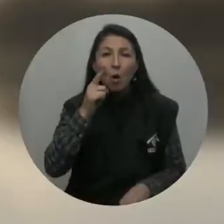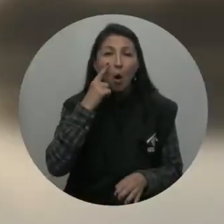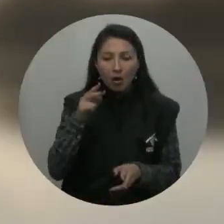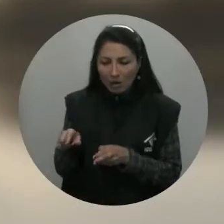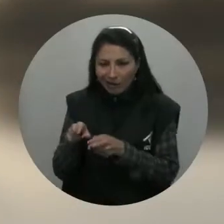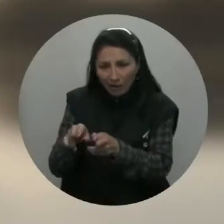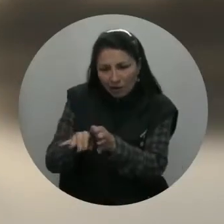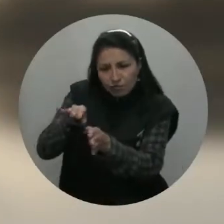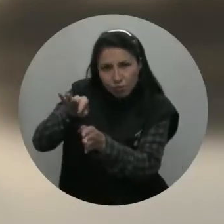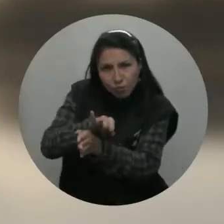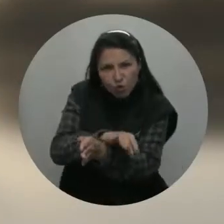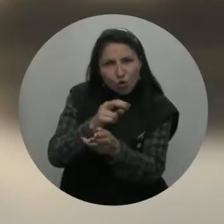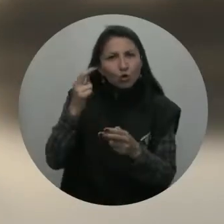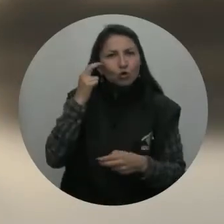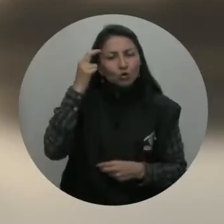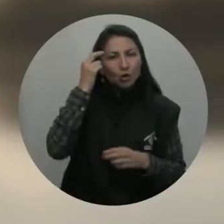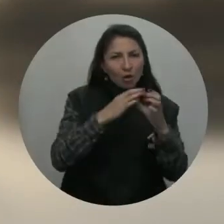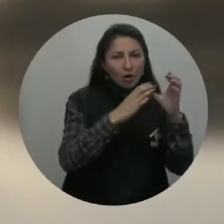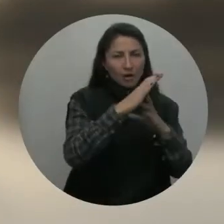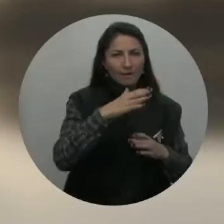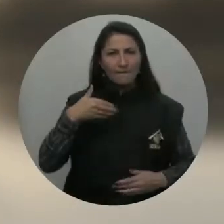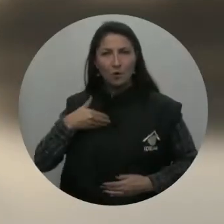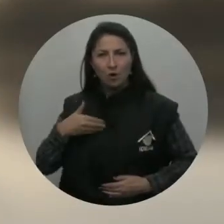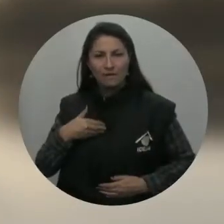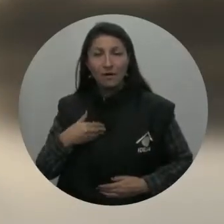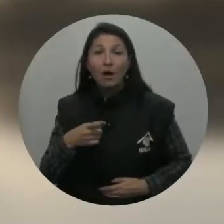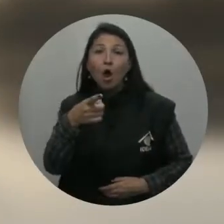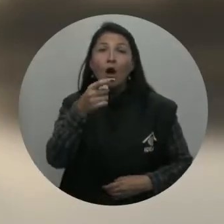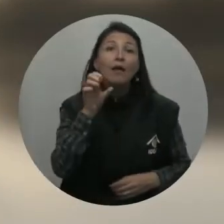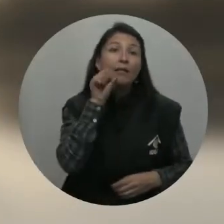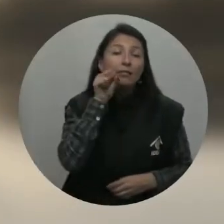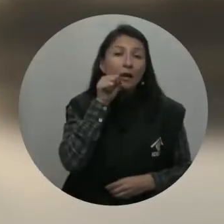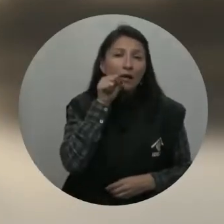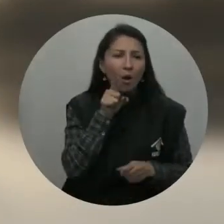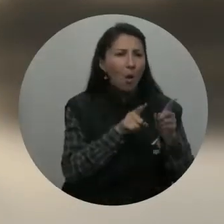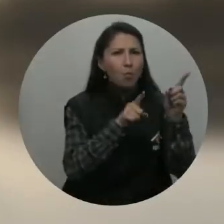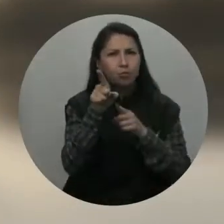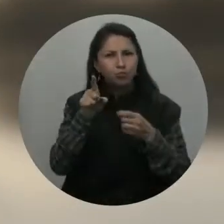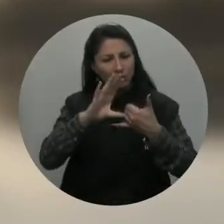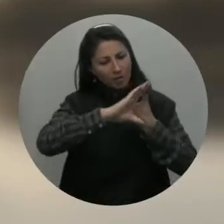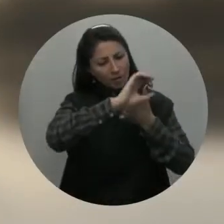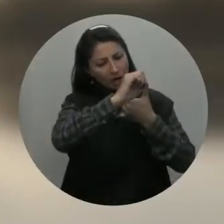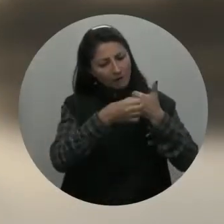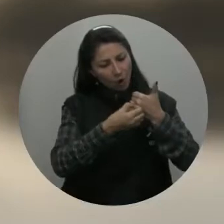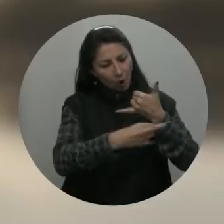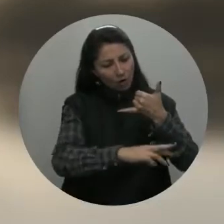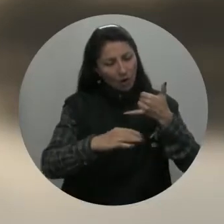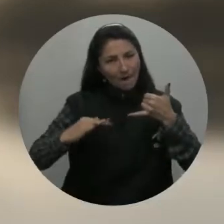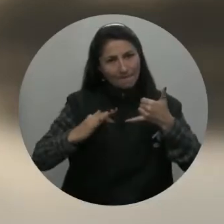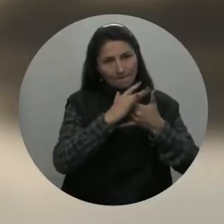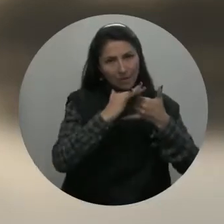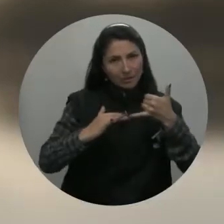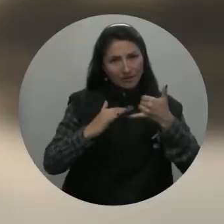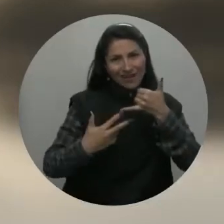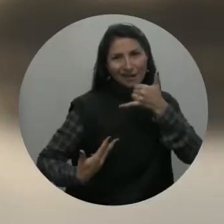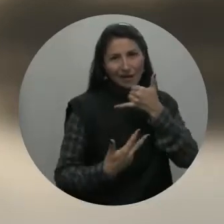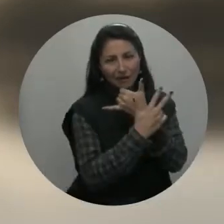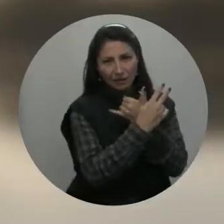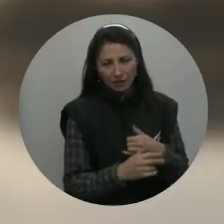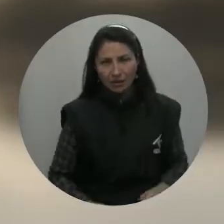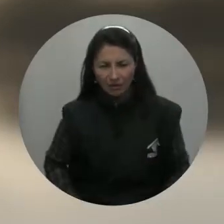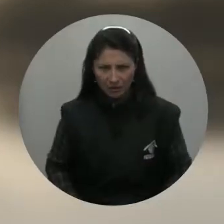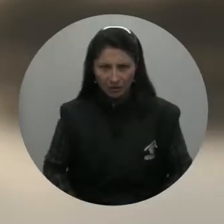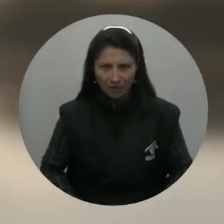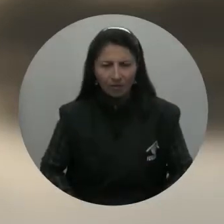Alerta roja por crecientes en ríos y riberas del Chocó, Cauca, Bolívar Y alerta naranja en las regiones del Caribe, en la Orinoquía, en el Pacífico y la